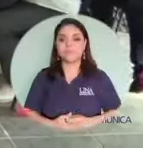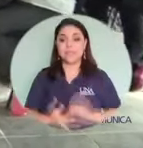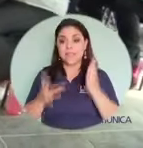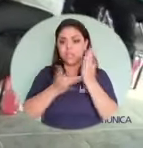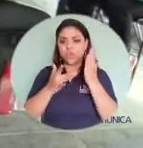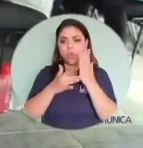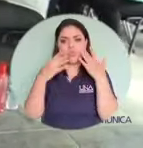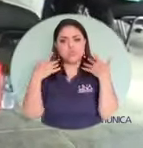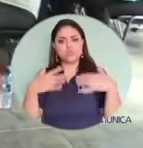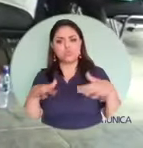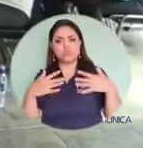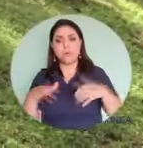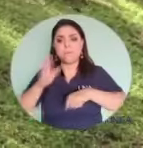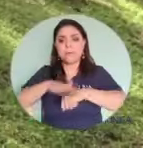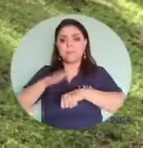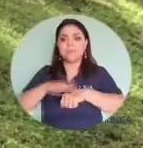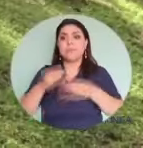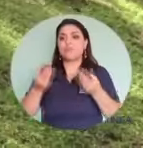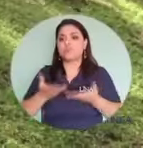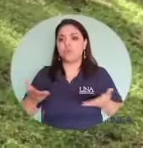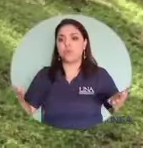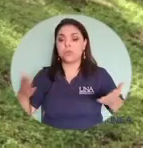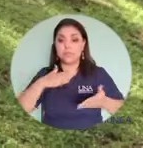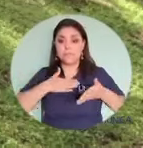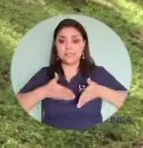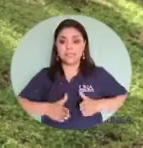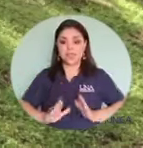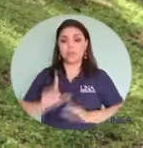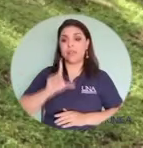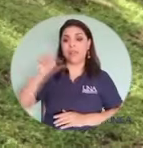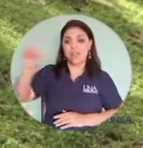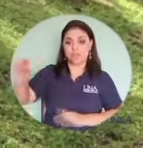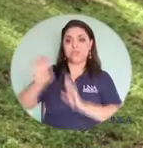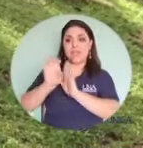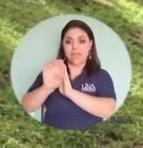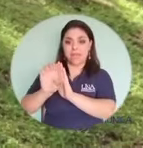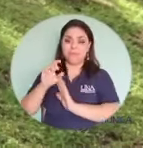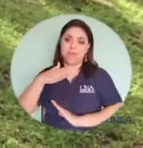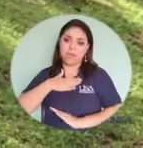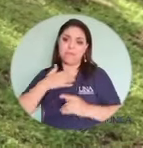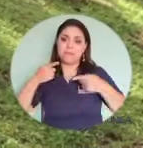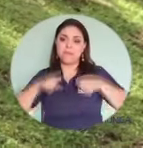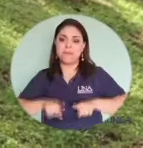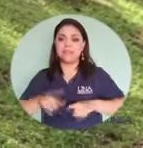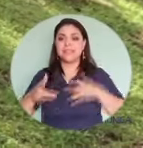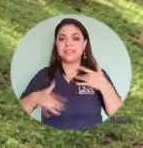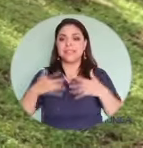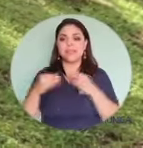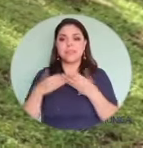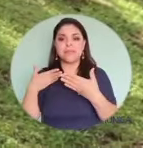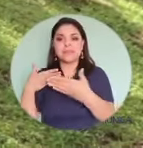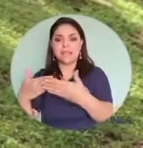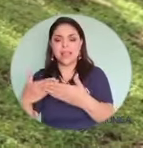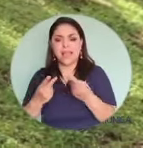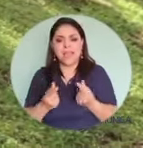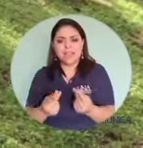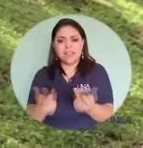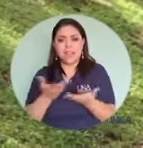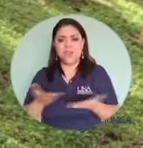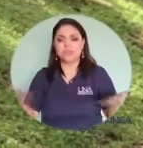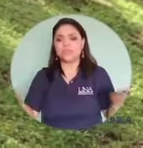La tecnología es maravillosa, nos permite un montón de cosas. Los que tenemos hijos lejos, como me pasa a mí, nos permite tenerlos más cerca.